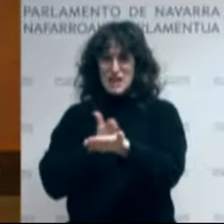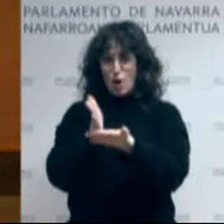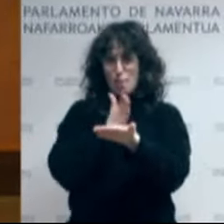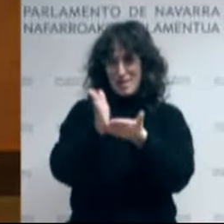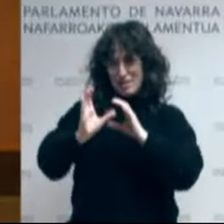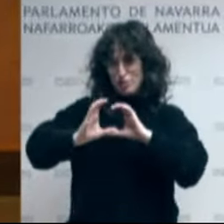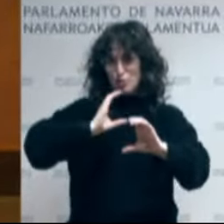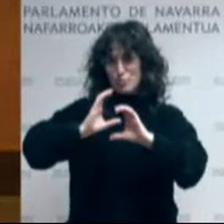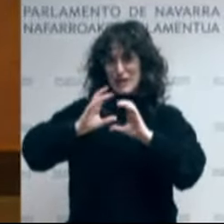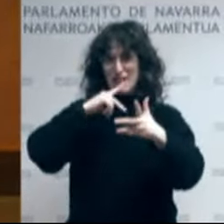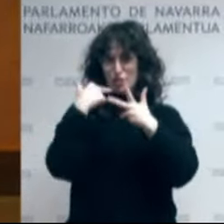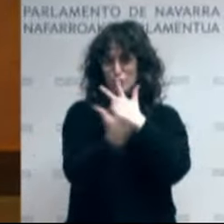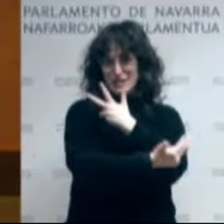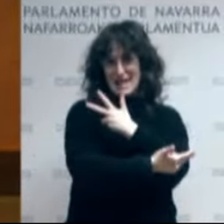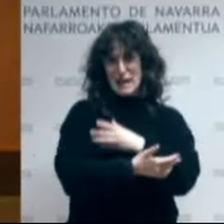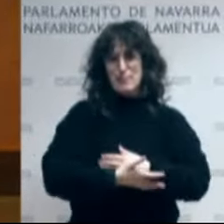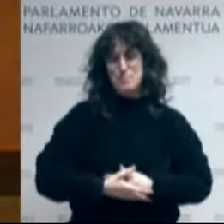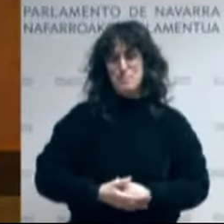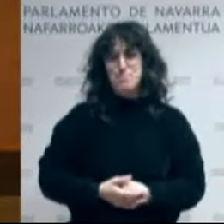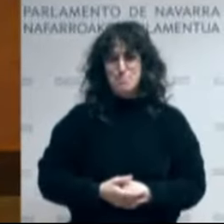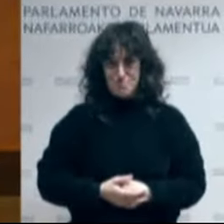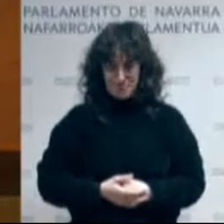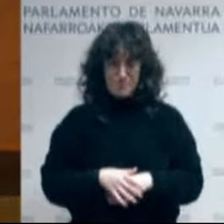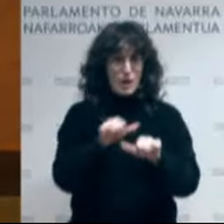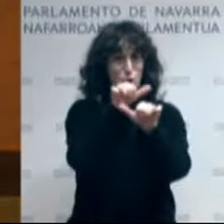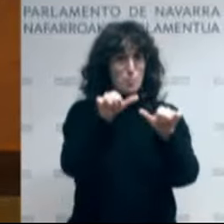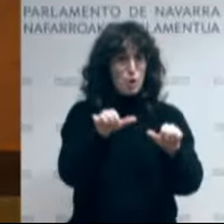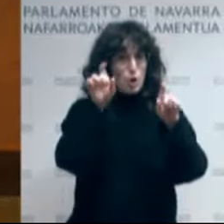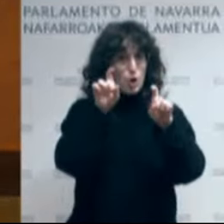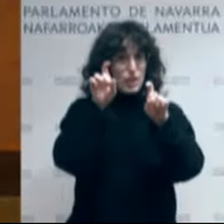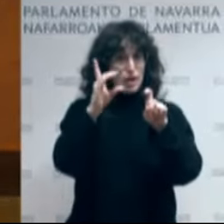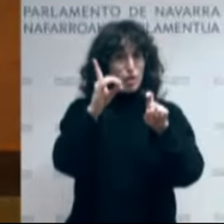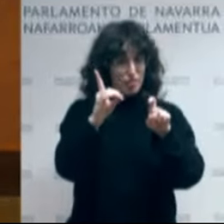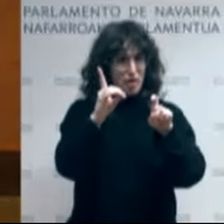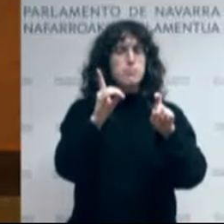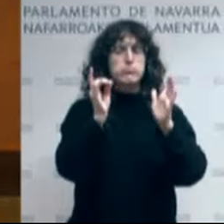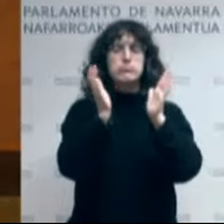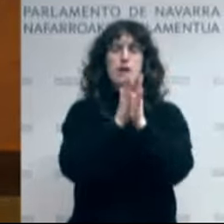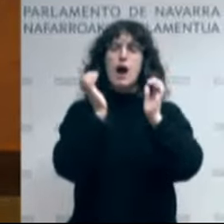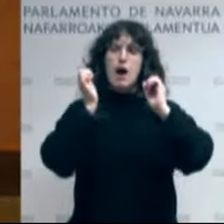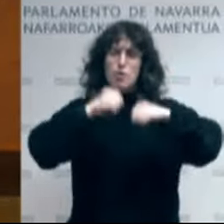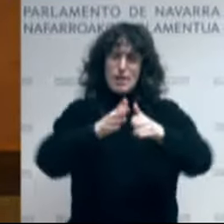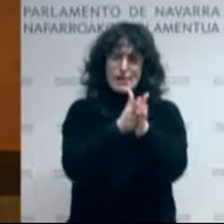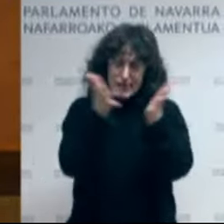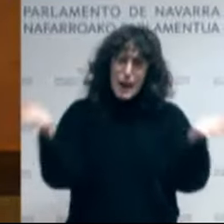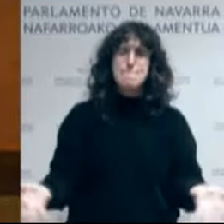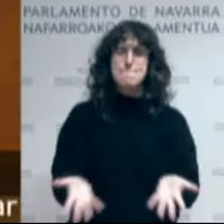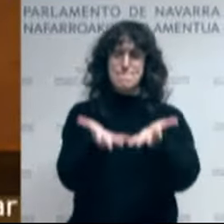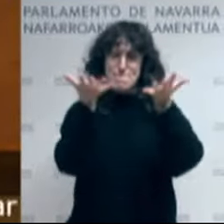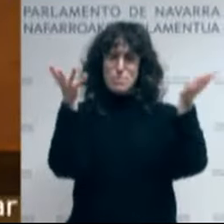Deereduari dago kionez, deereduko eskaintza berriak matrikulazio aldia baino len,